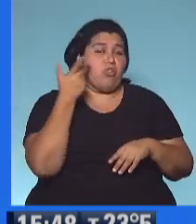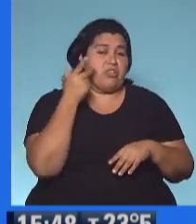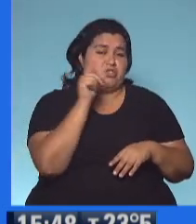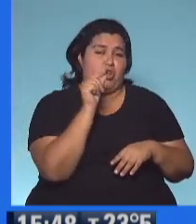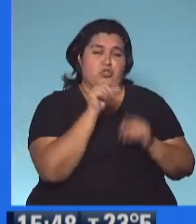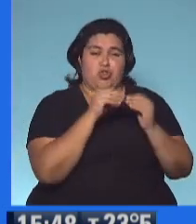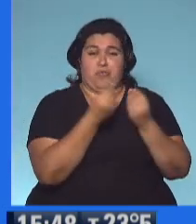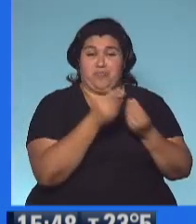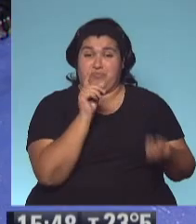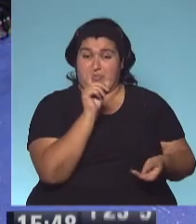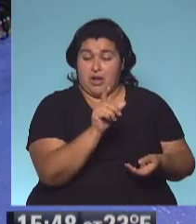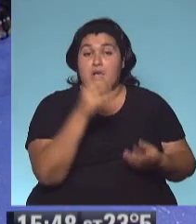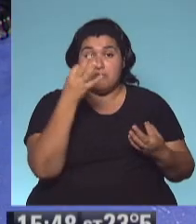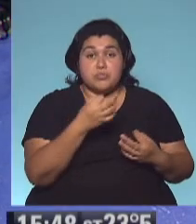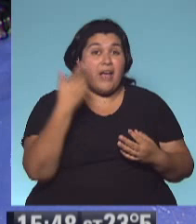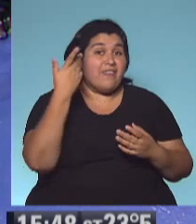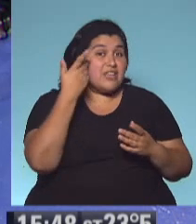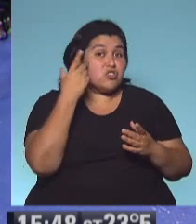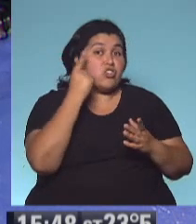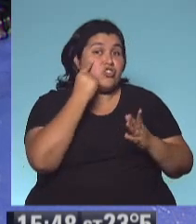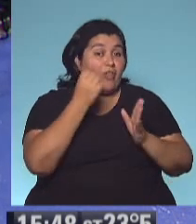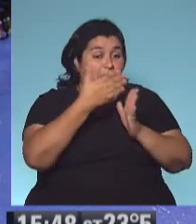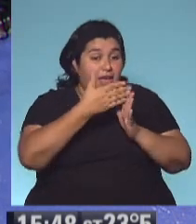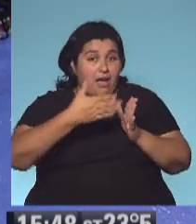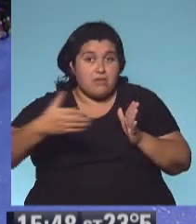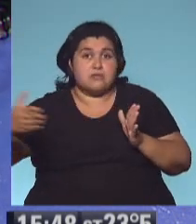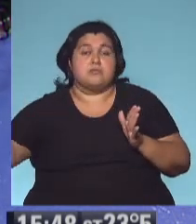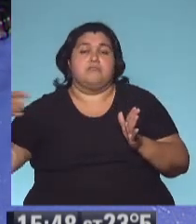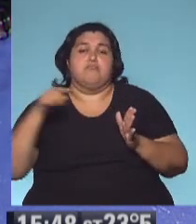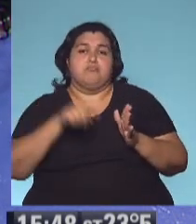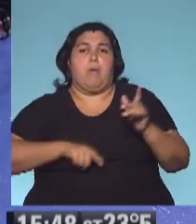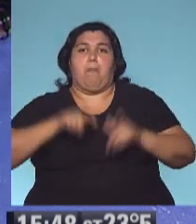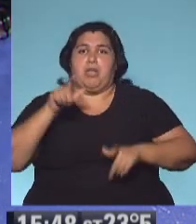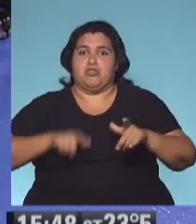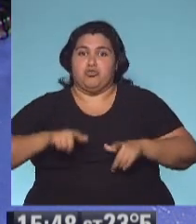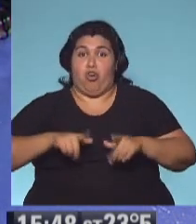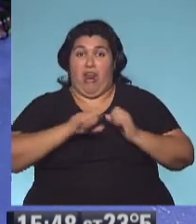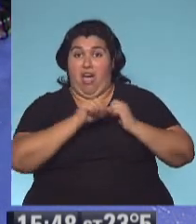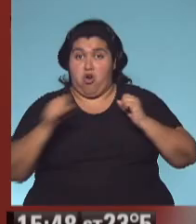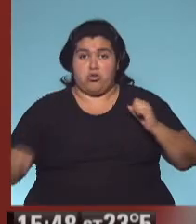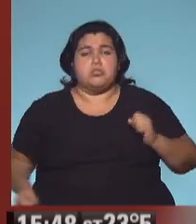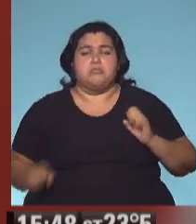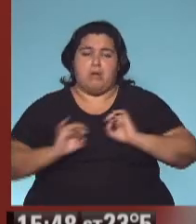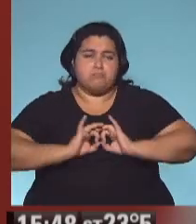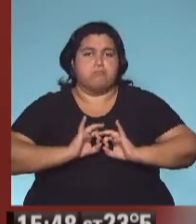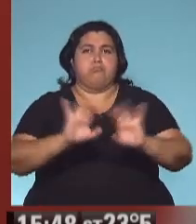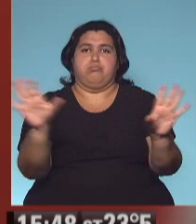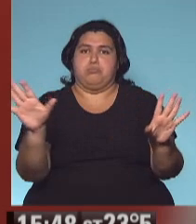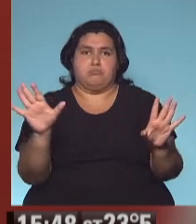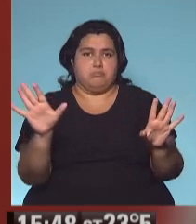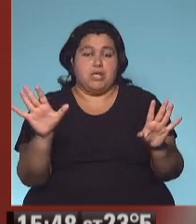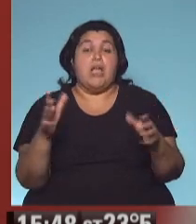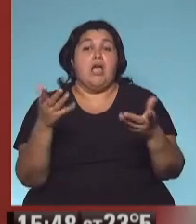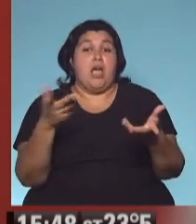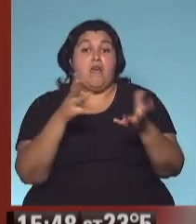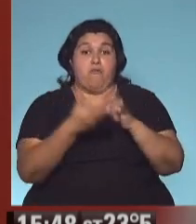que en 18 días, con este criterio que estábamos siguiendo, todas las personas de José sepas quedarían infectadas. Pero lo